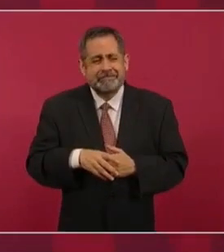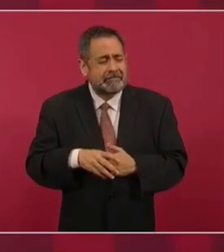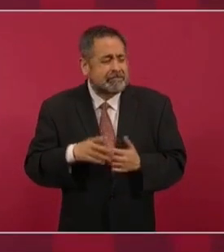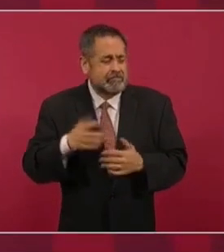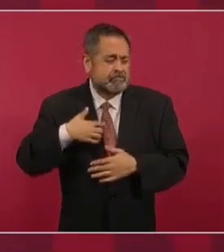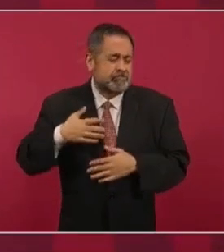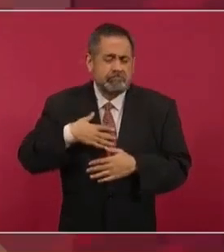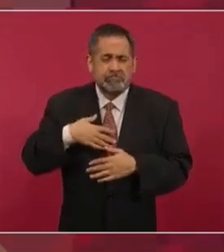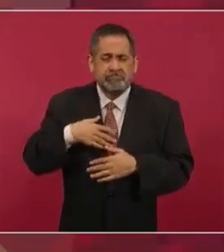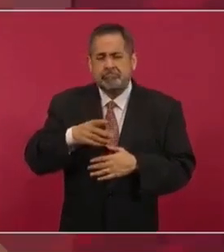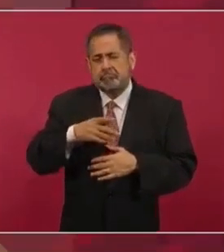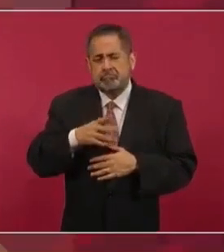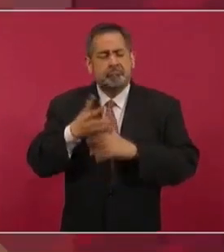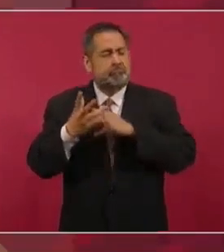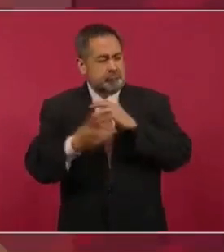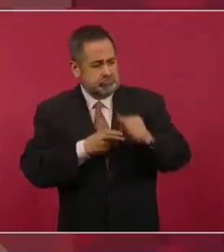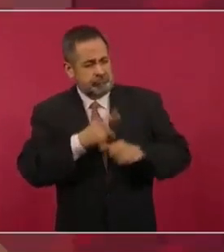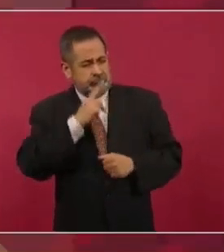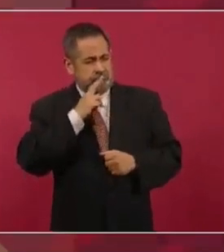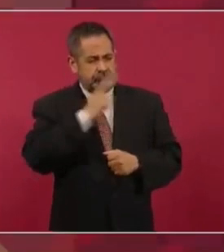nuestro derecho a la réplica.